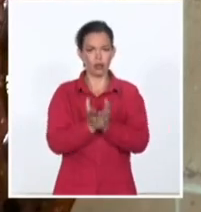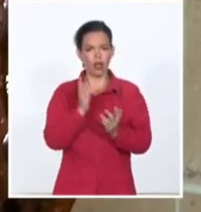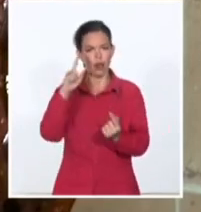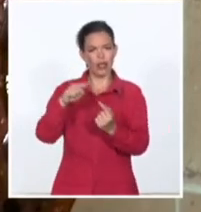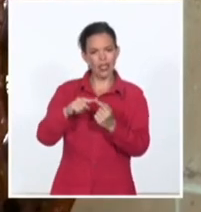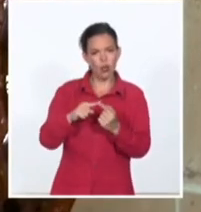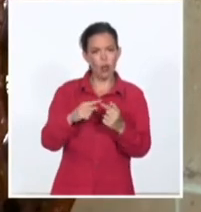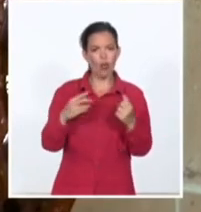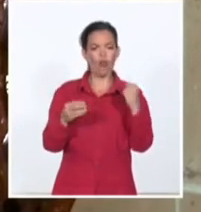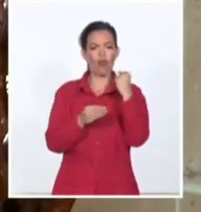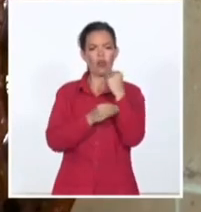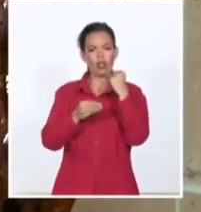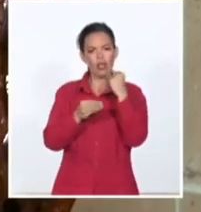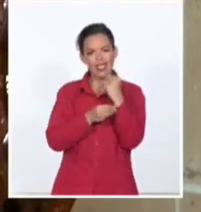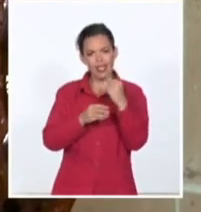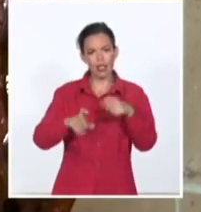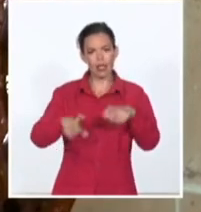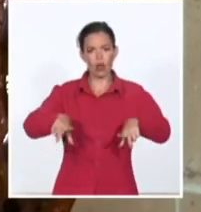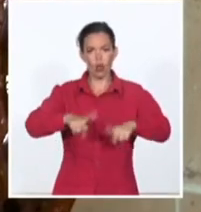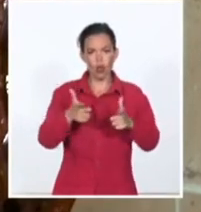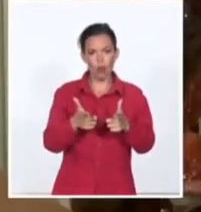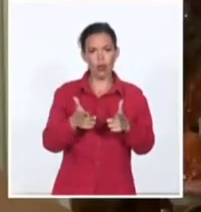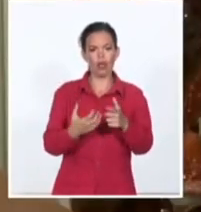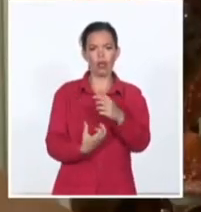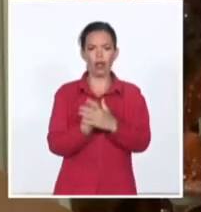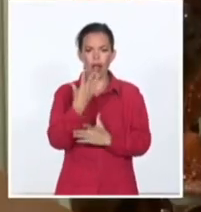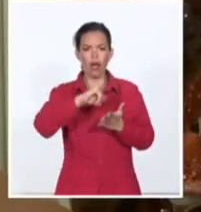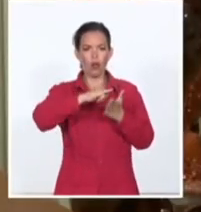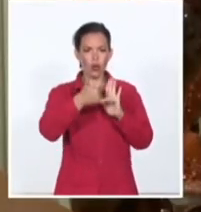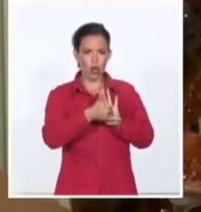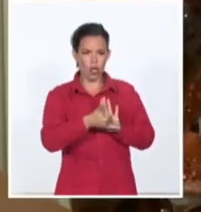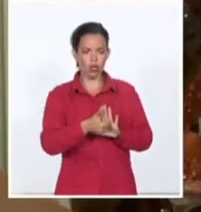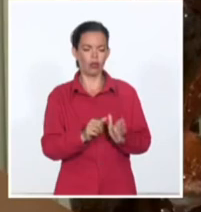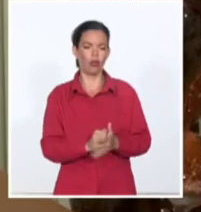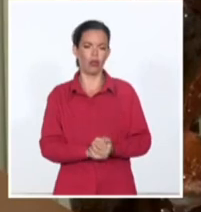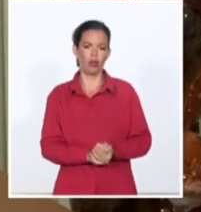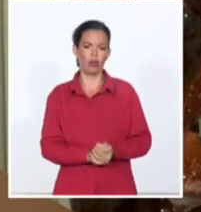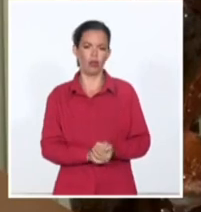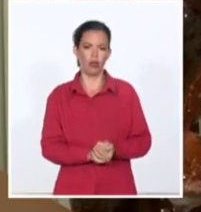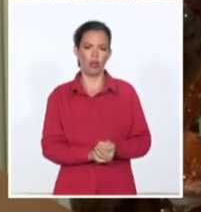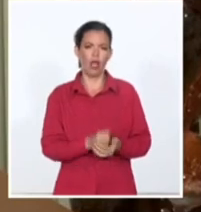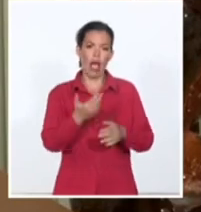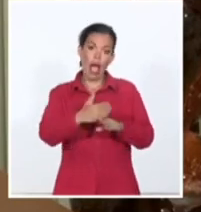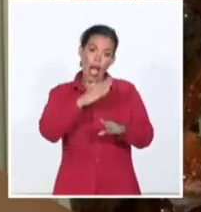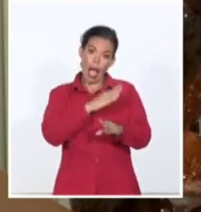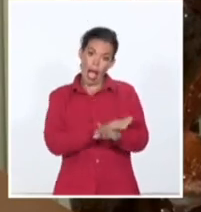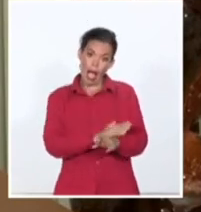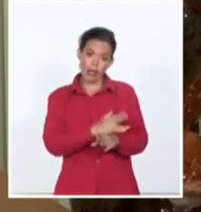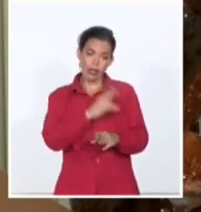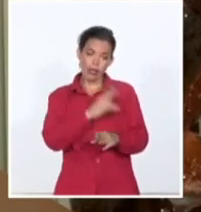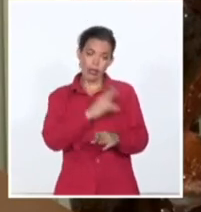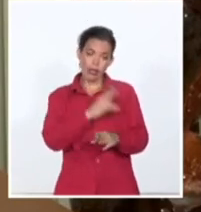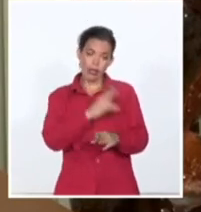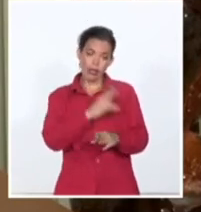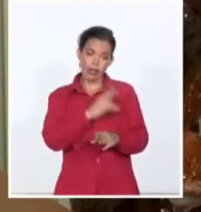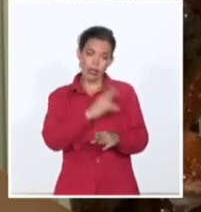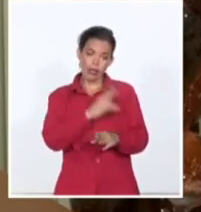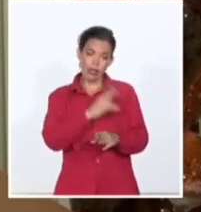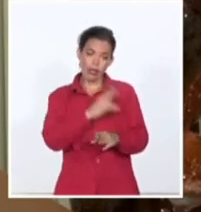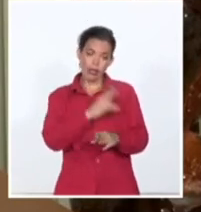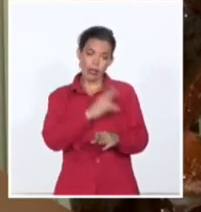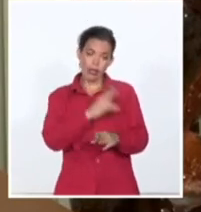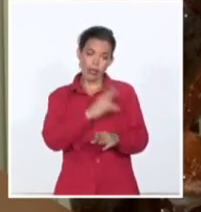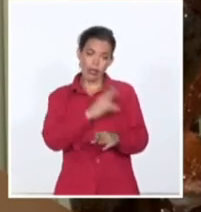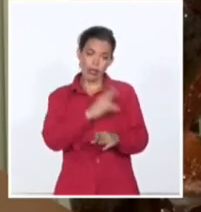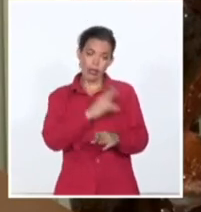materializar proyectos que ya se hayan planteado entre las partes o proyectos nuevos que puedan surgir, tanto de interés para Cuba